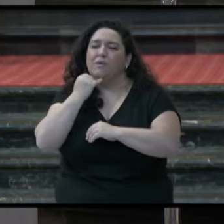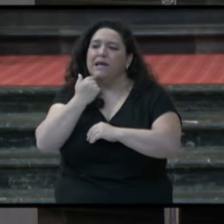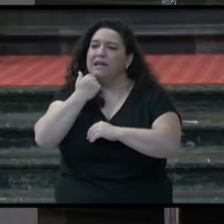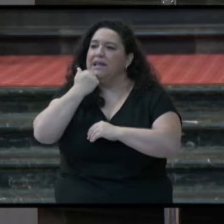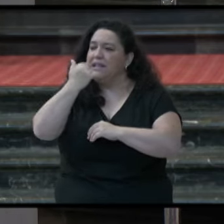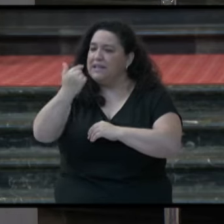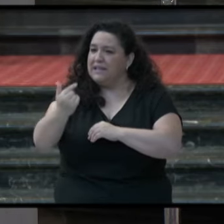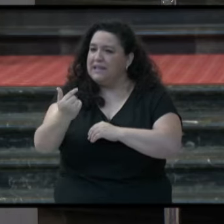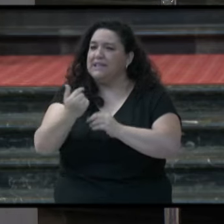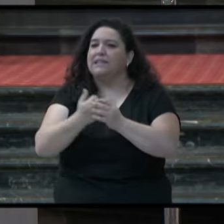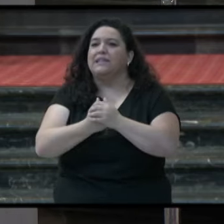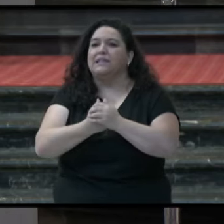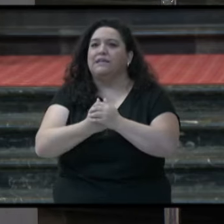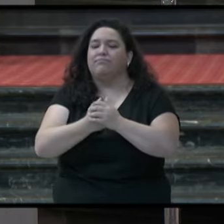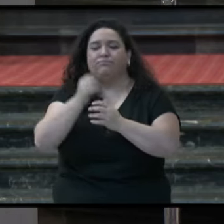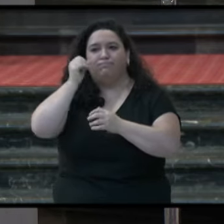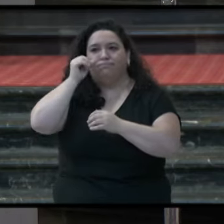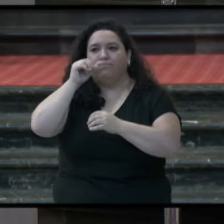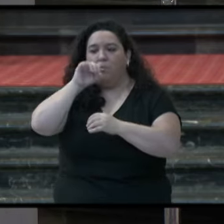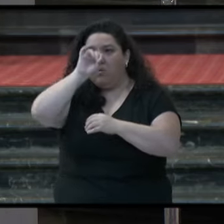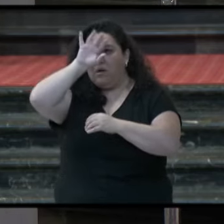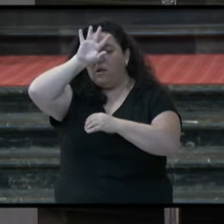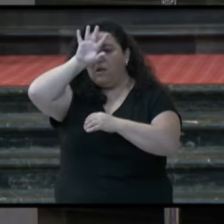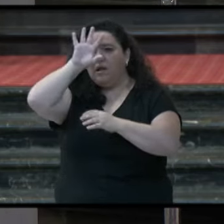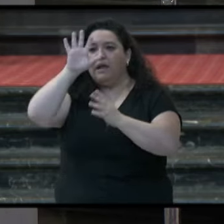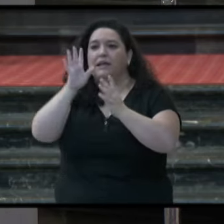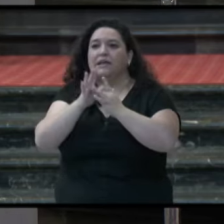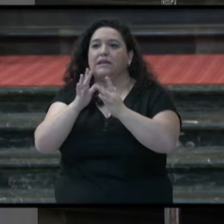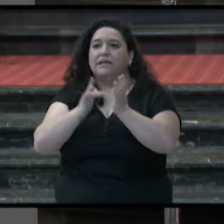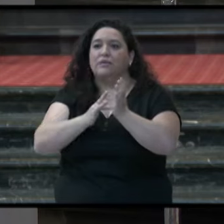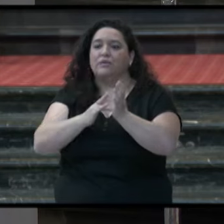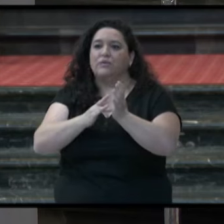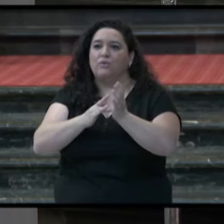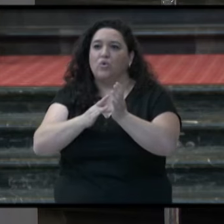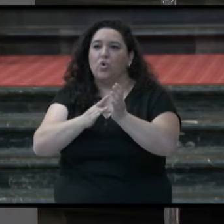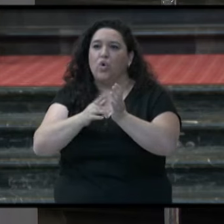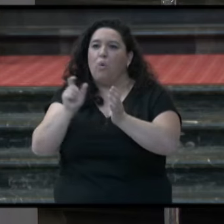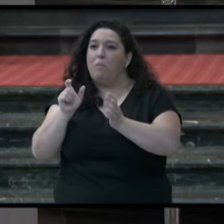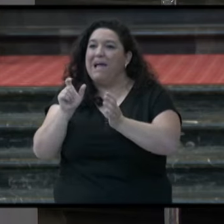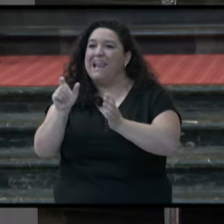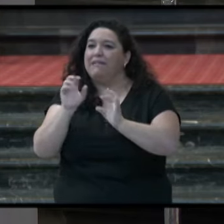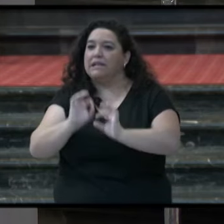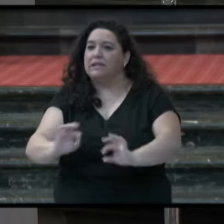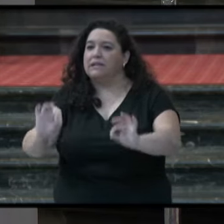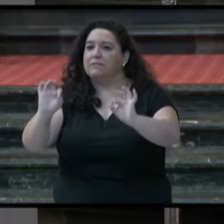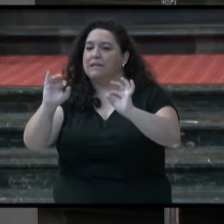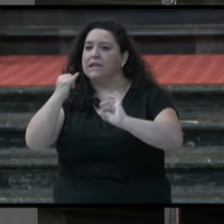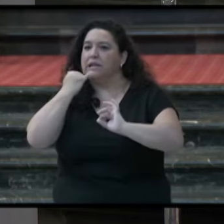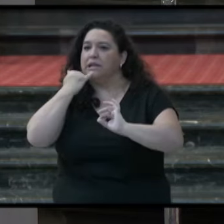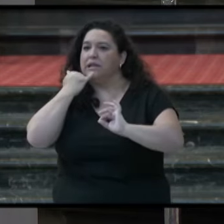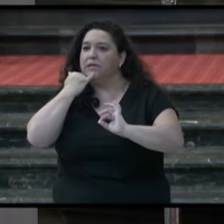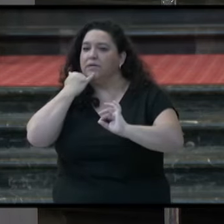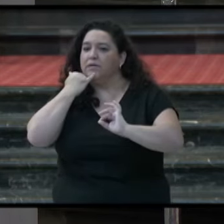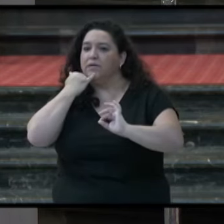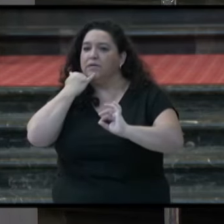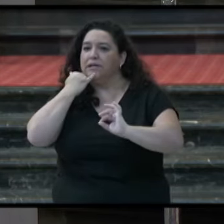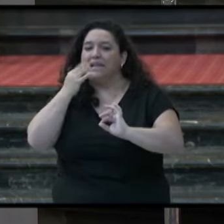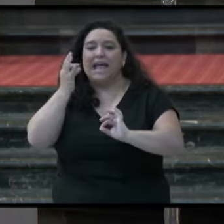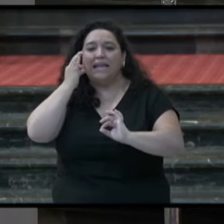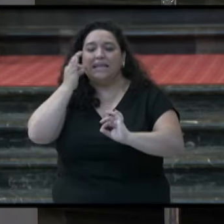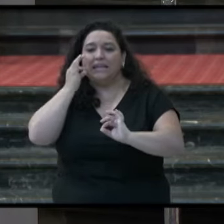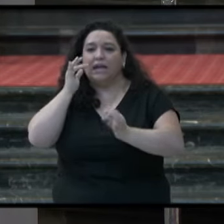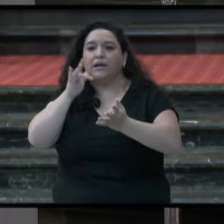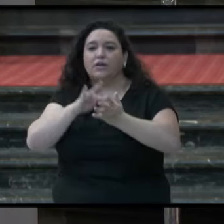apóstoles les impresionó cómo Jesús, con esas palabras, resucitó a aquella